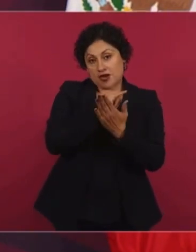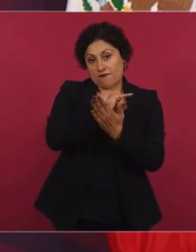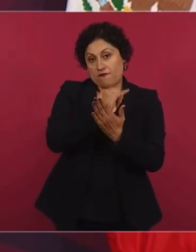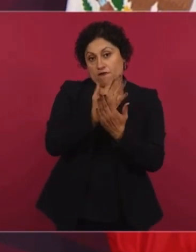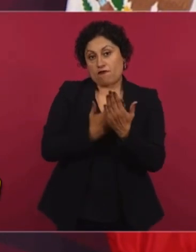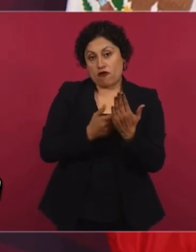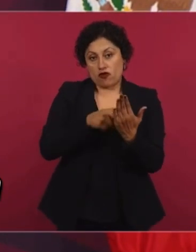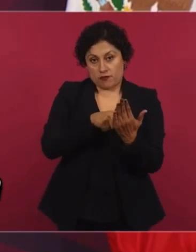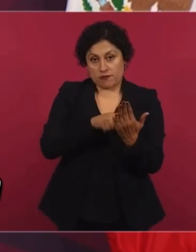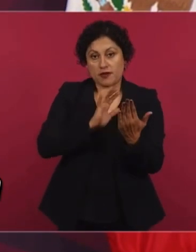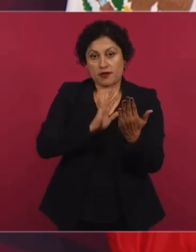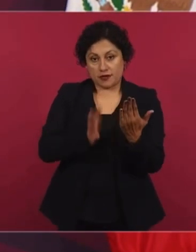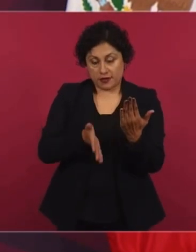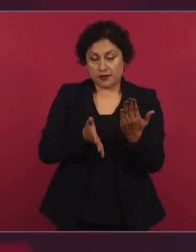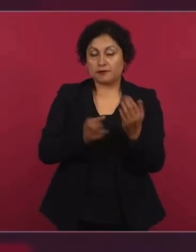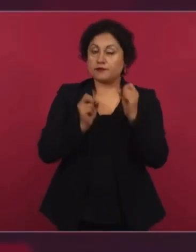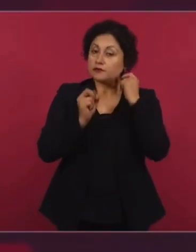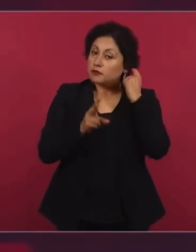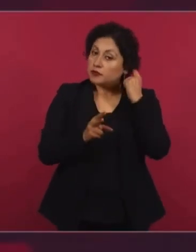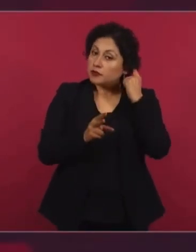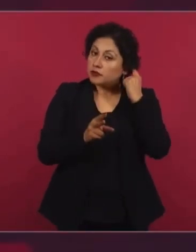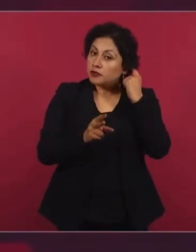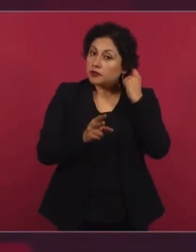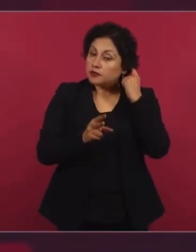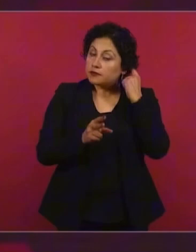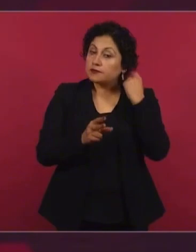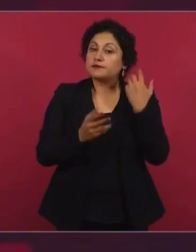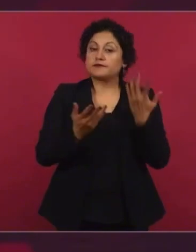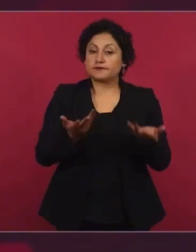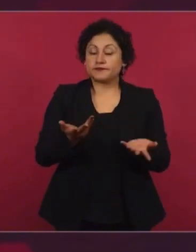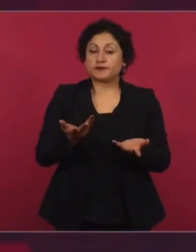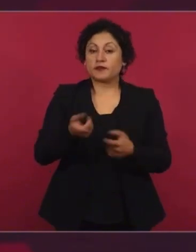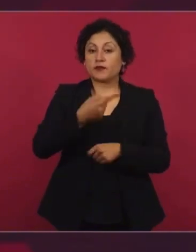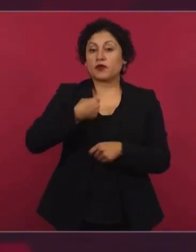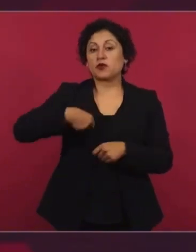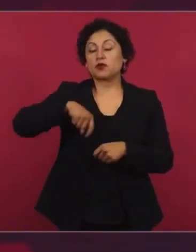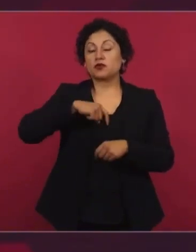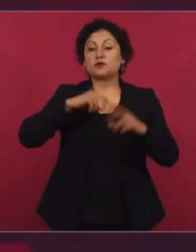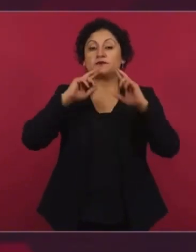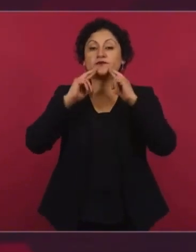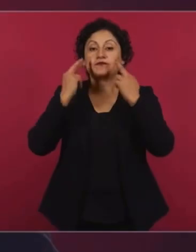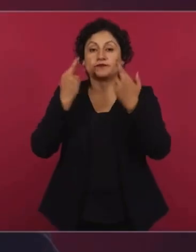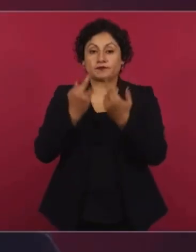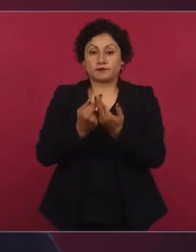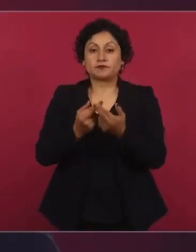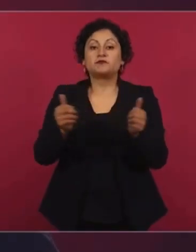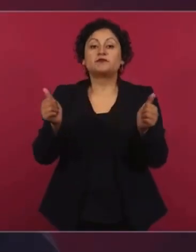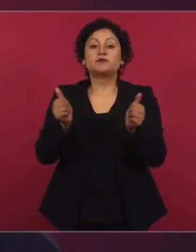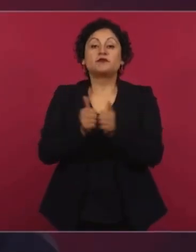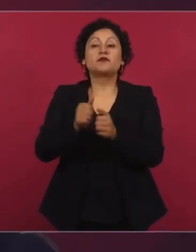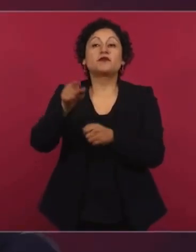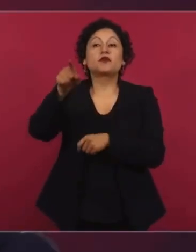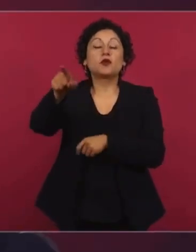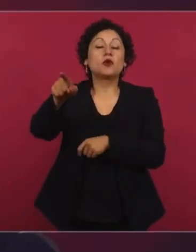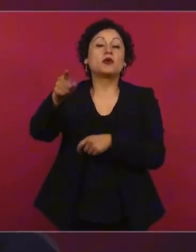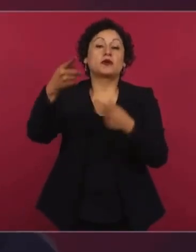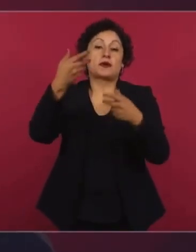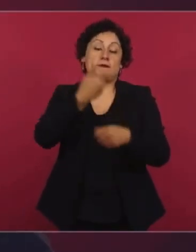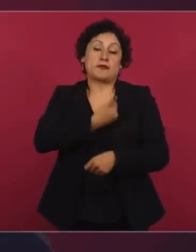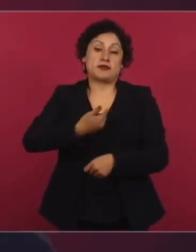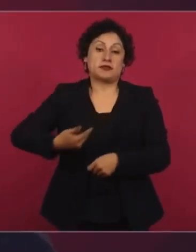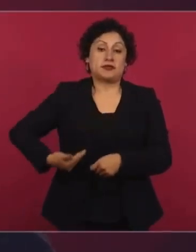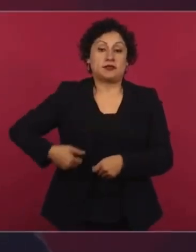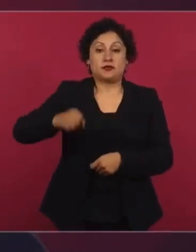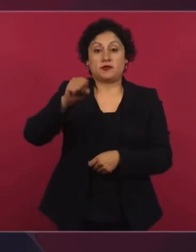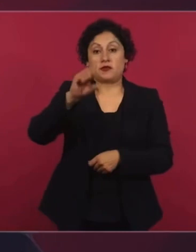porque habíamos llegado a un acuerdo con el presidente de la Corte, con el fiscal, de que este era un asunto de Estado y